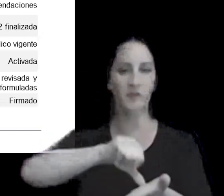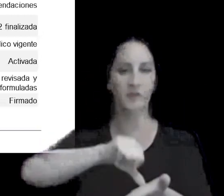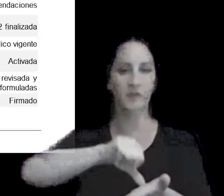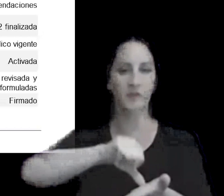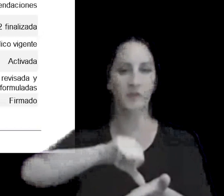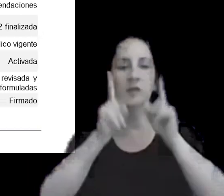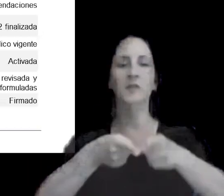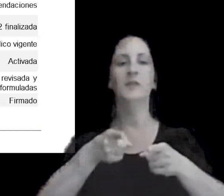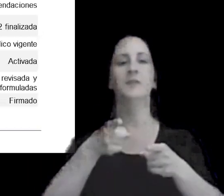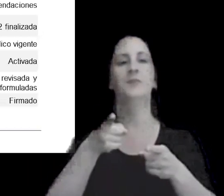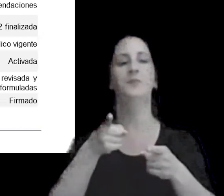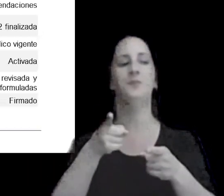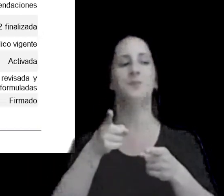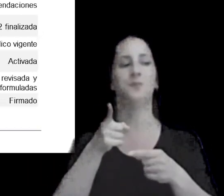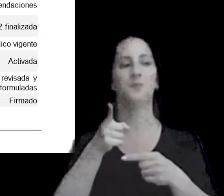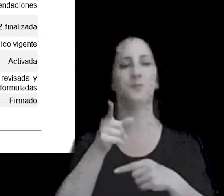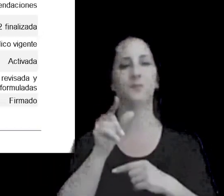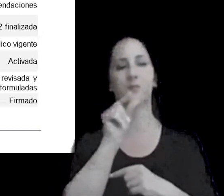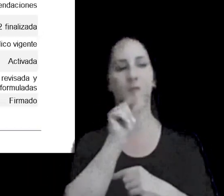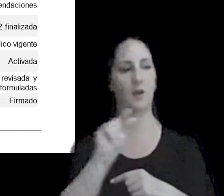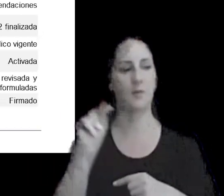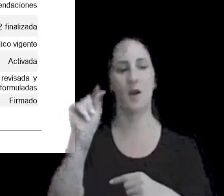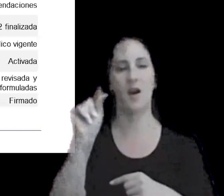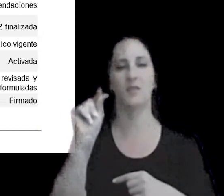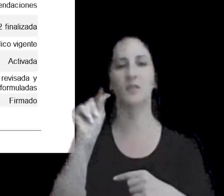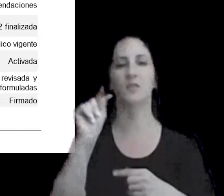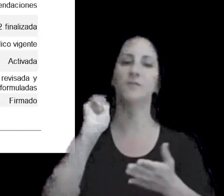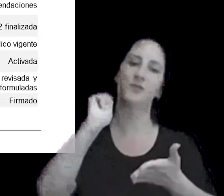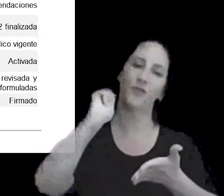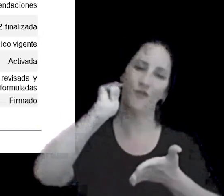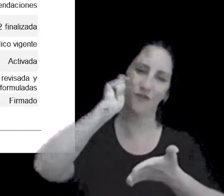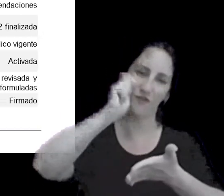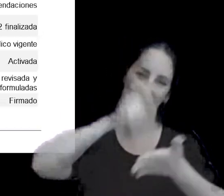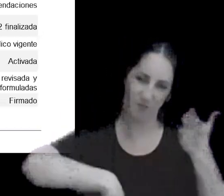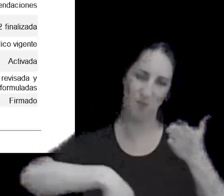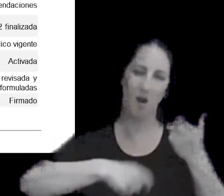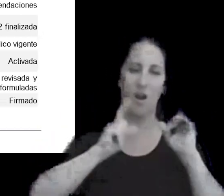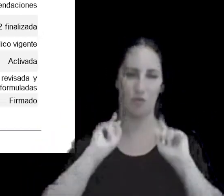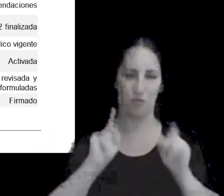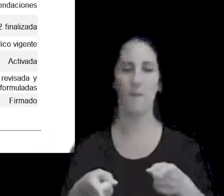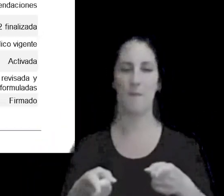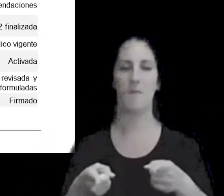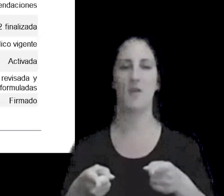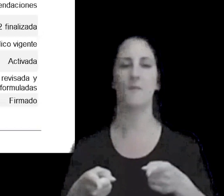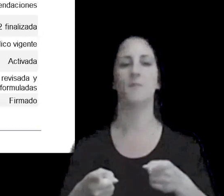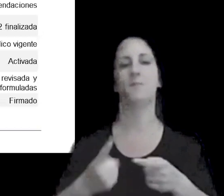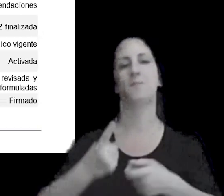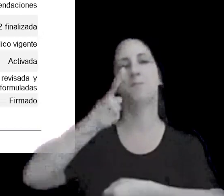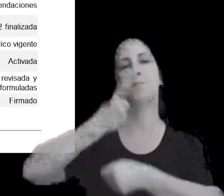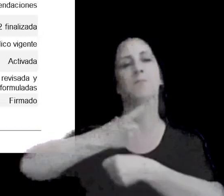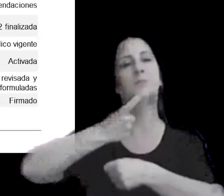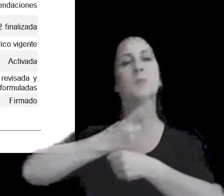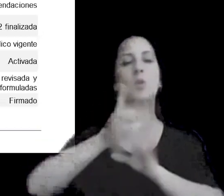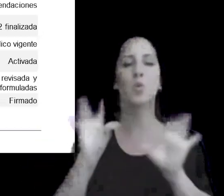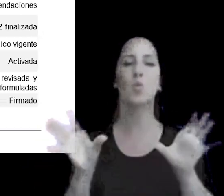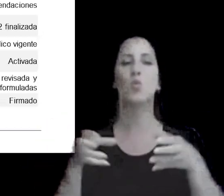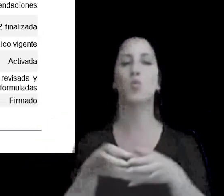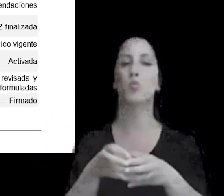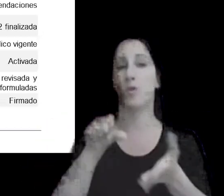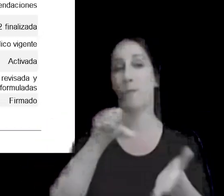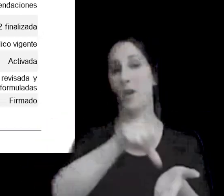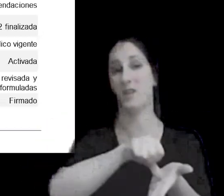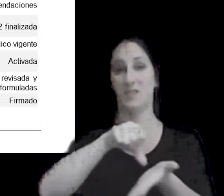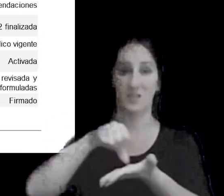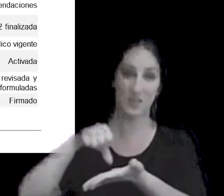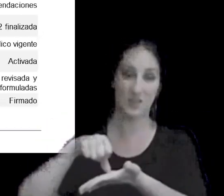también es parte o afirmado también como uno de los primeros grupos de países